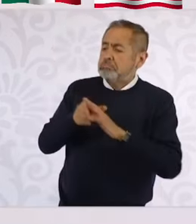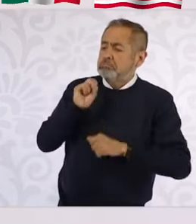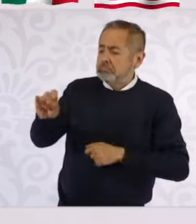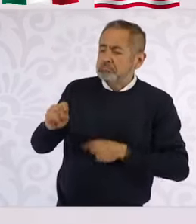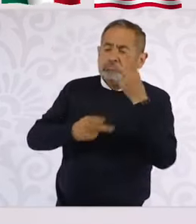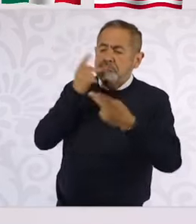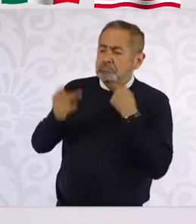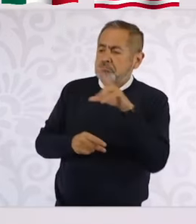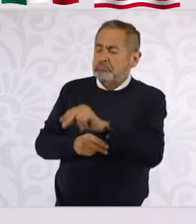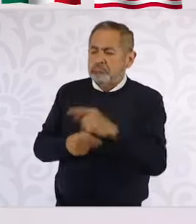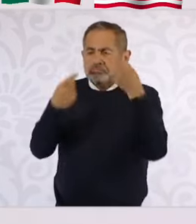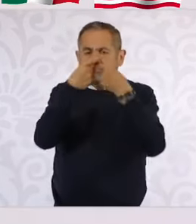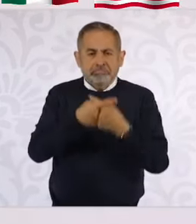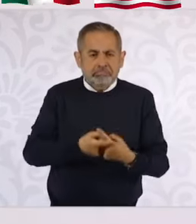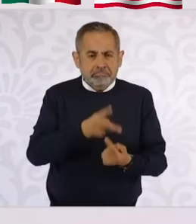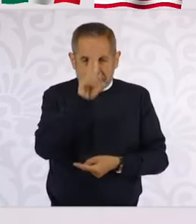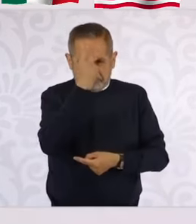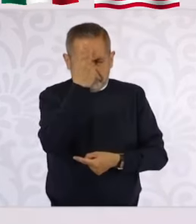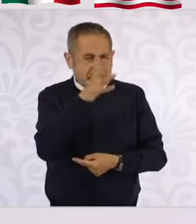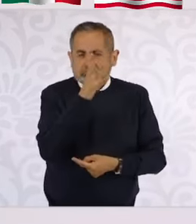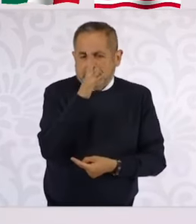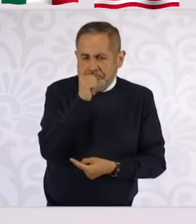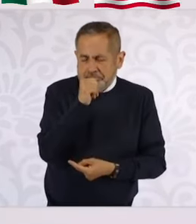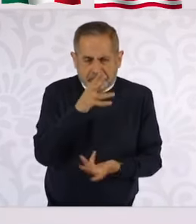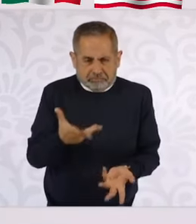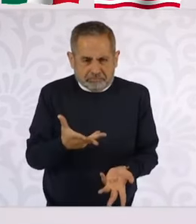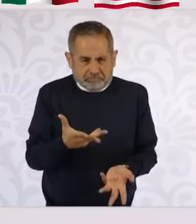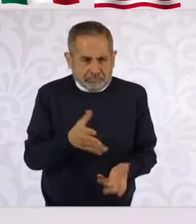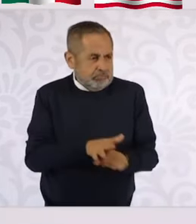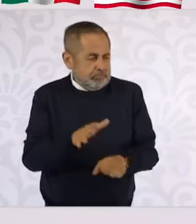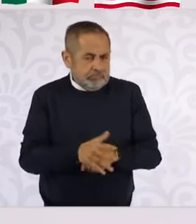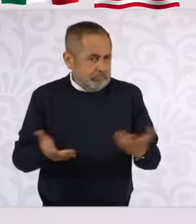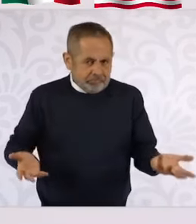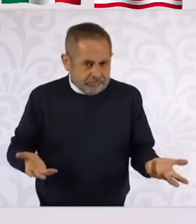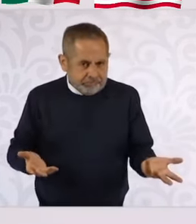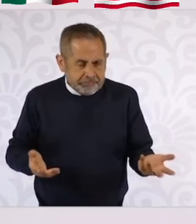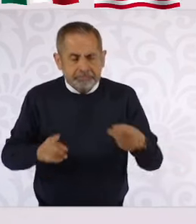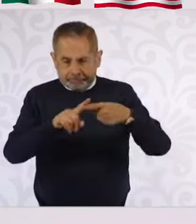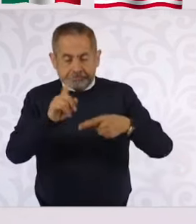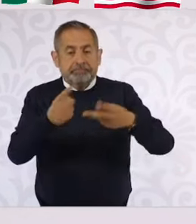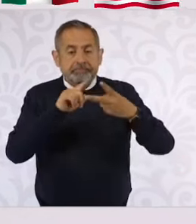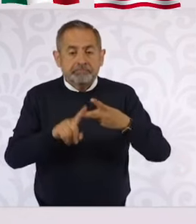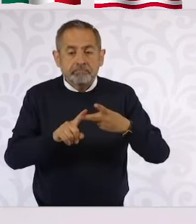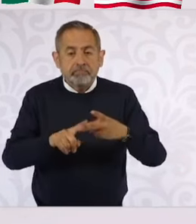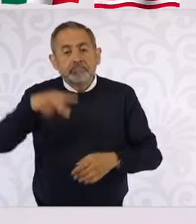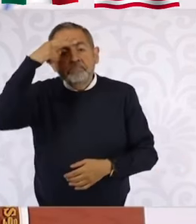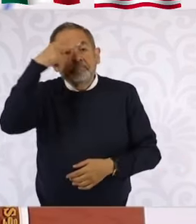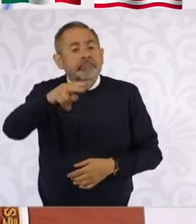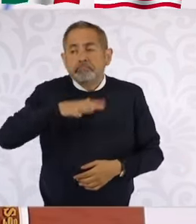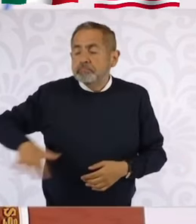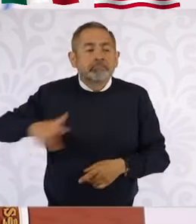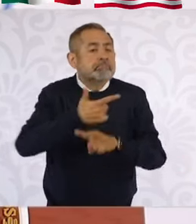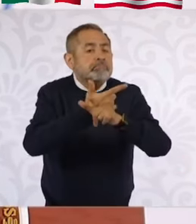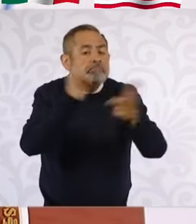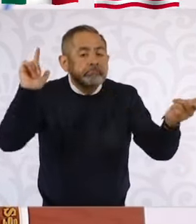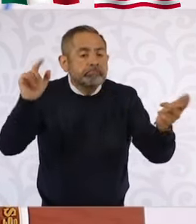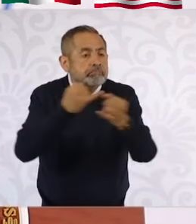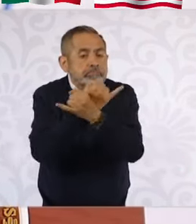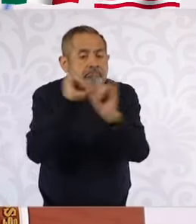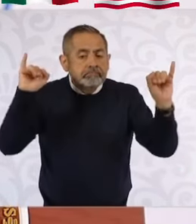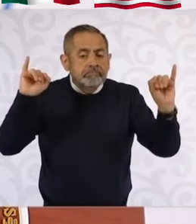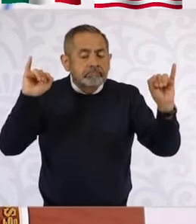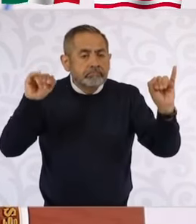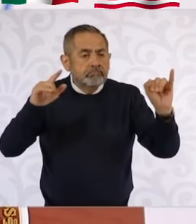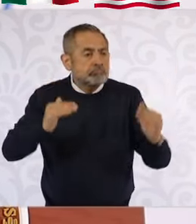No puede uno declarar primero una cosa y luego declarar otra. Primer tema. Segundo tema, México es un país libre, independiente,